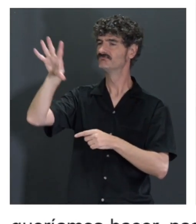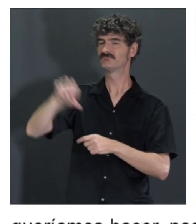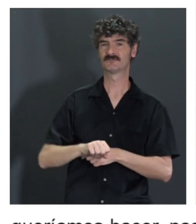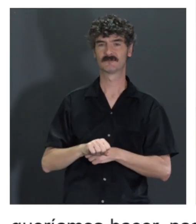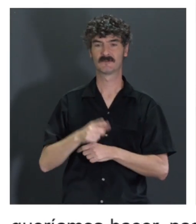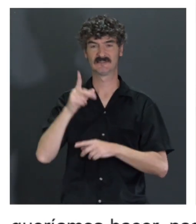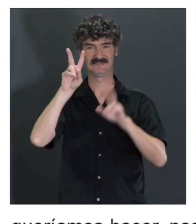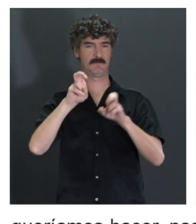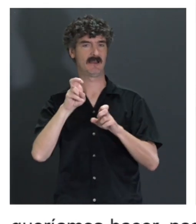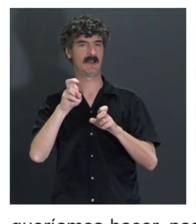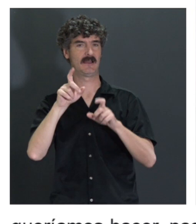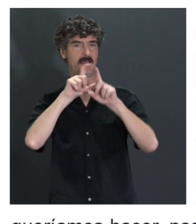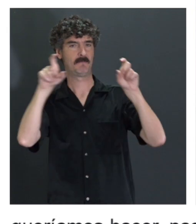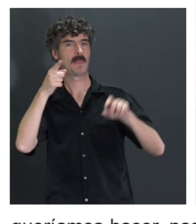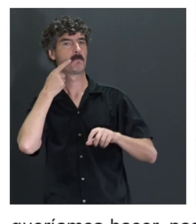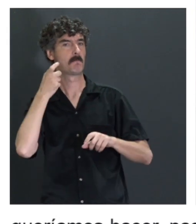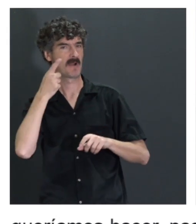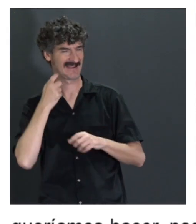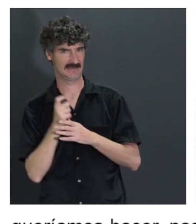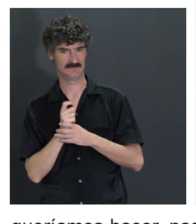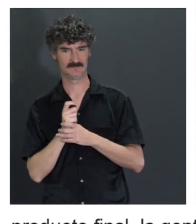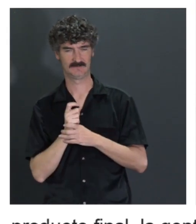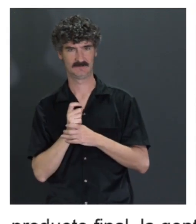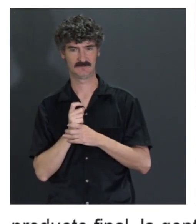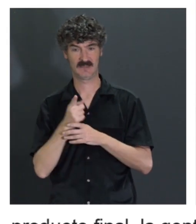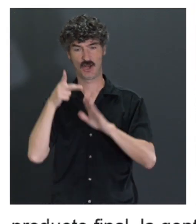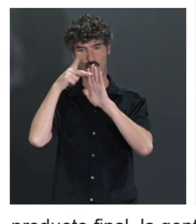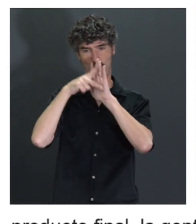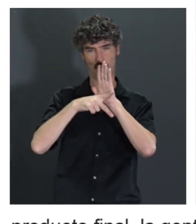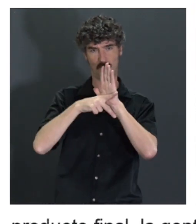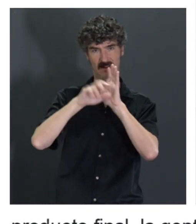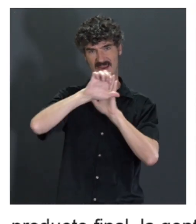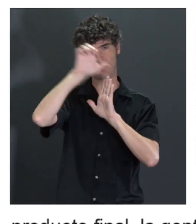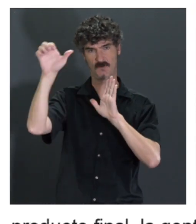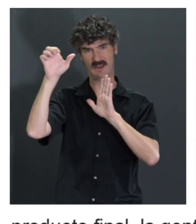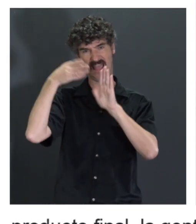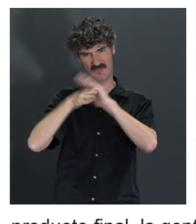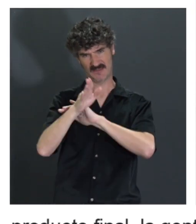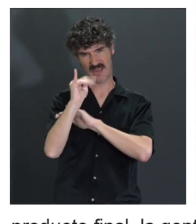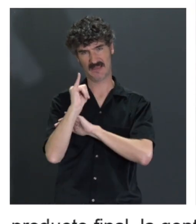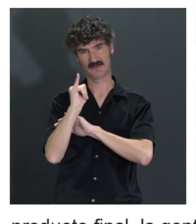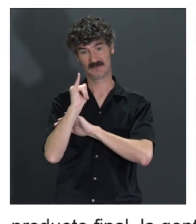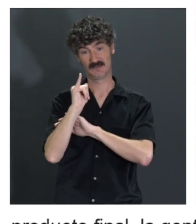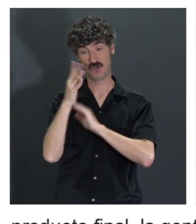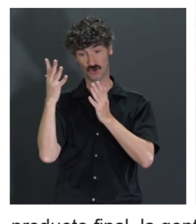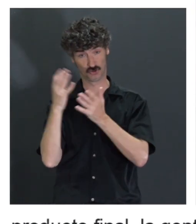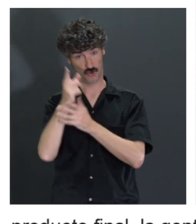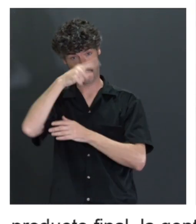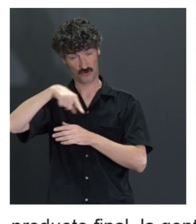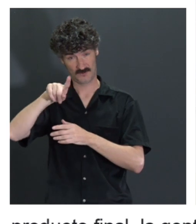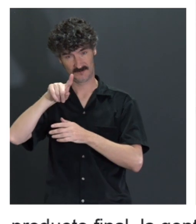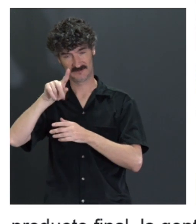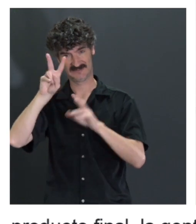de la banca porque existe normativa europea de accesibilidad que todos esos servicios que son